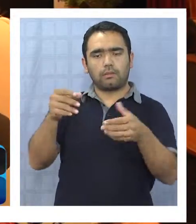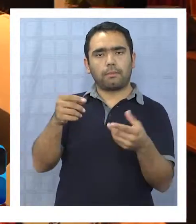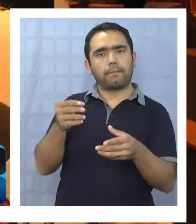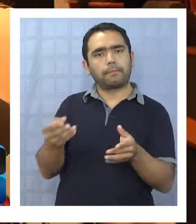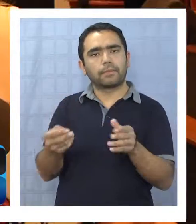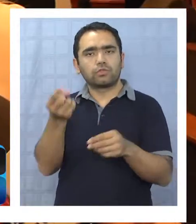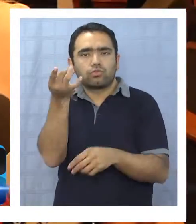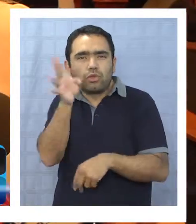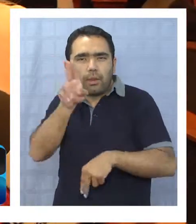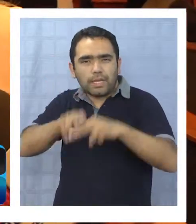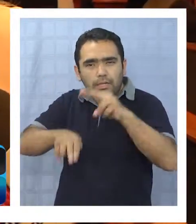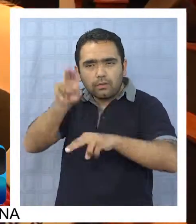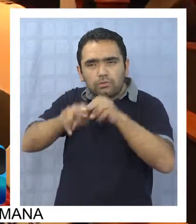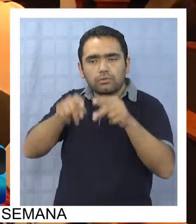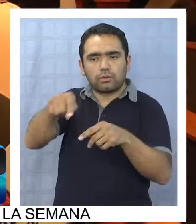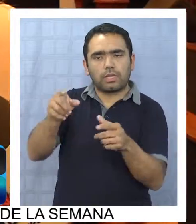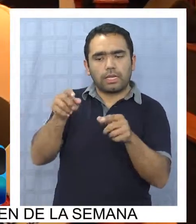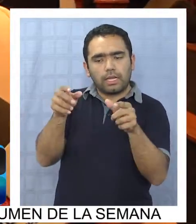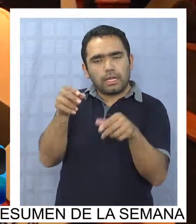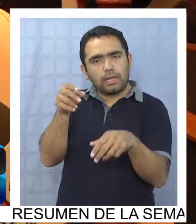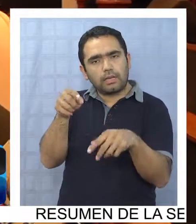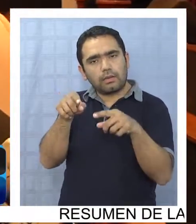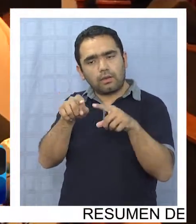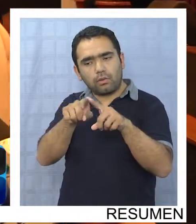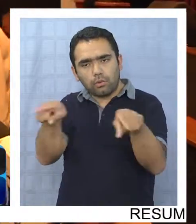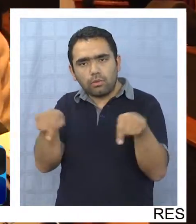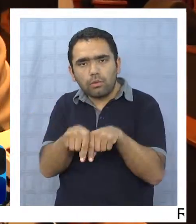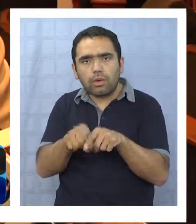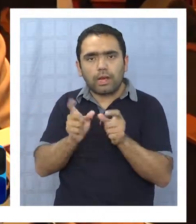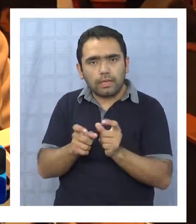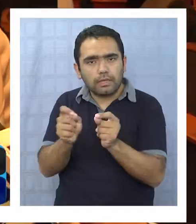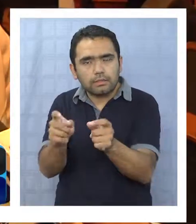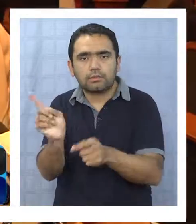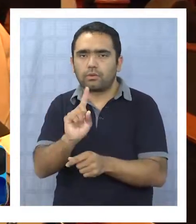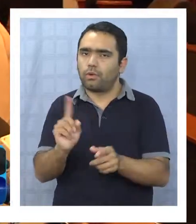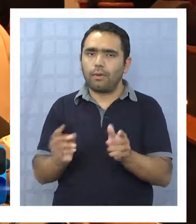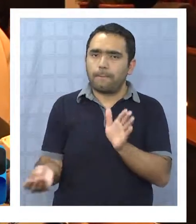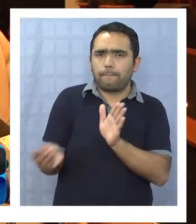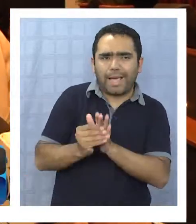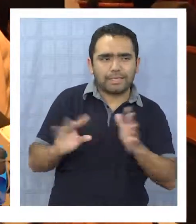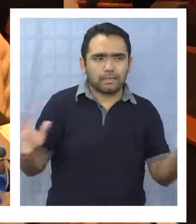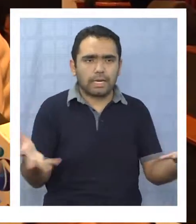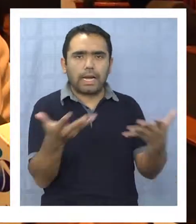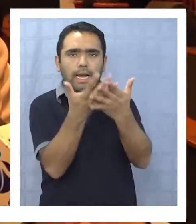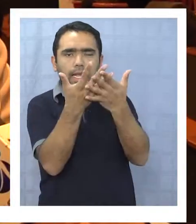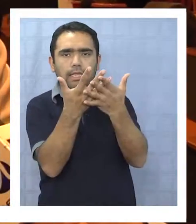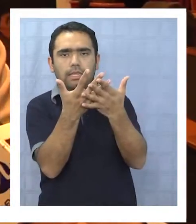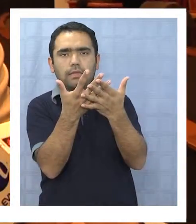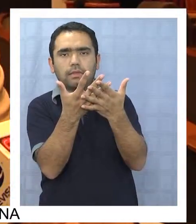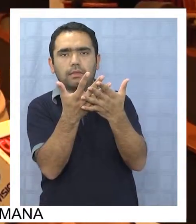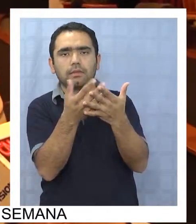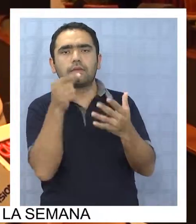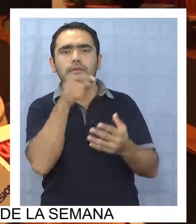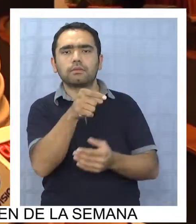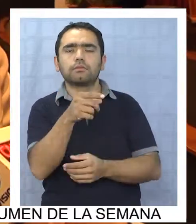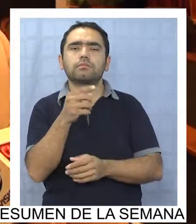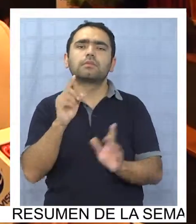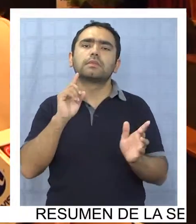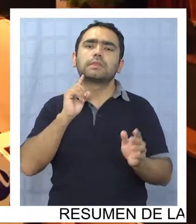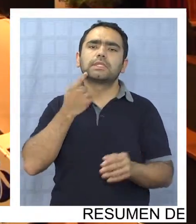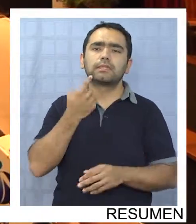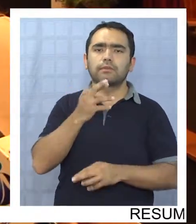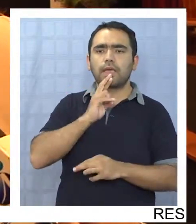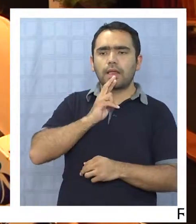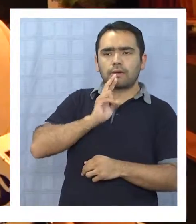referido a la atención de cáncer. La red oncológica da respuesta